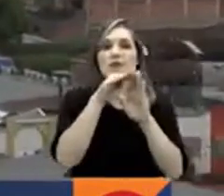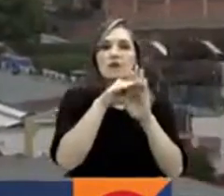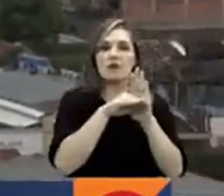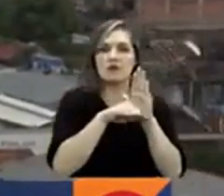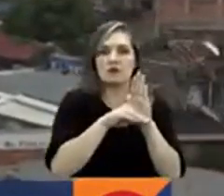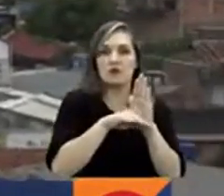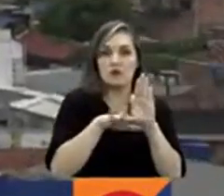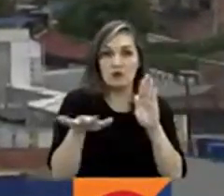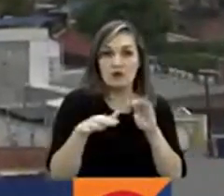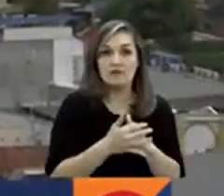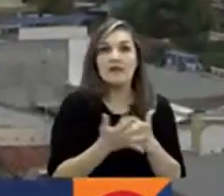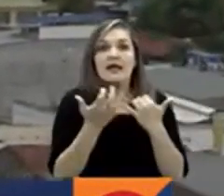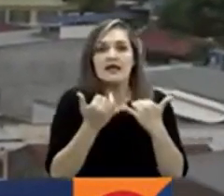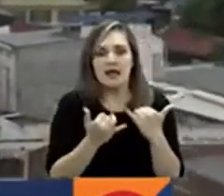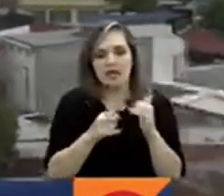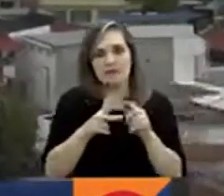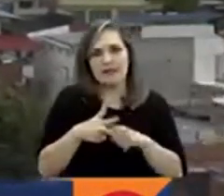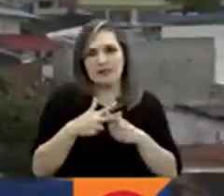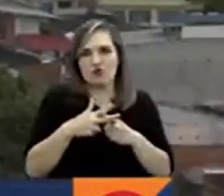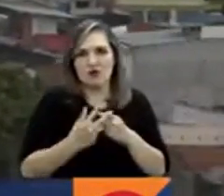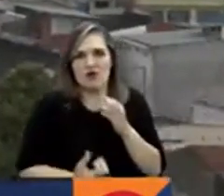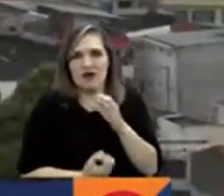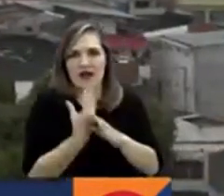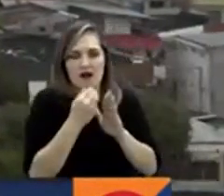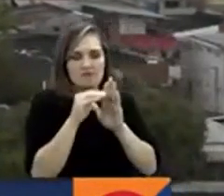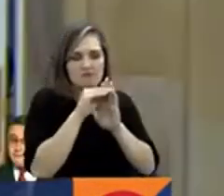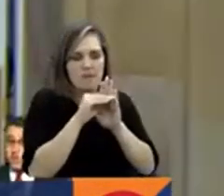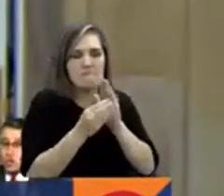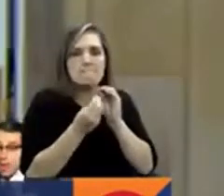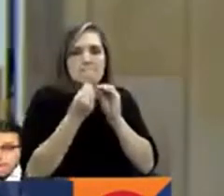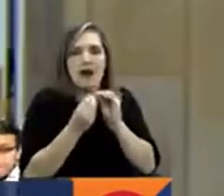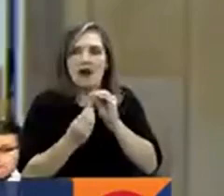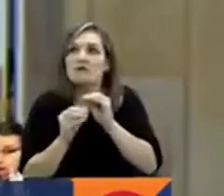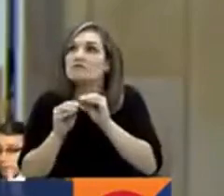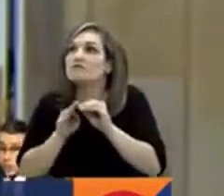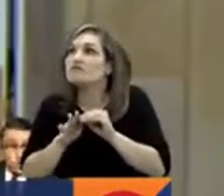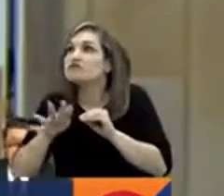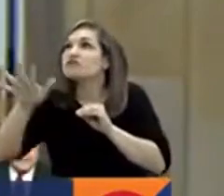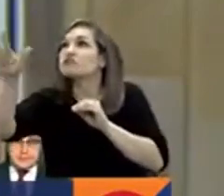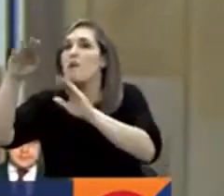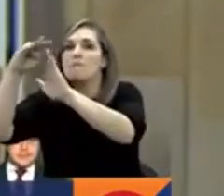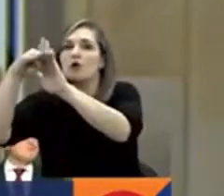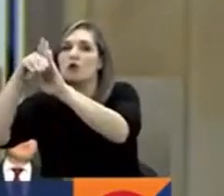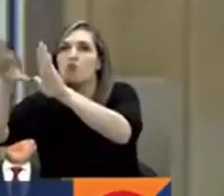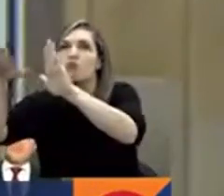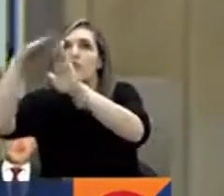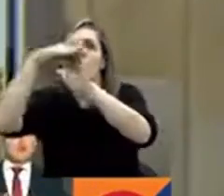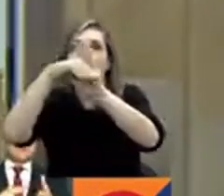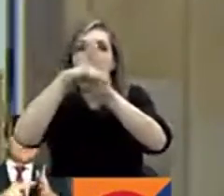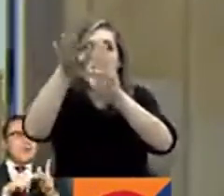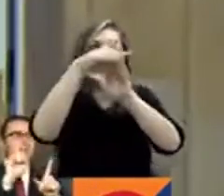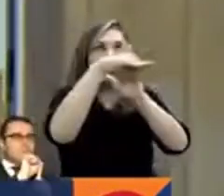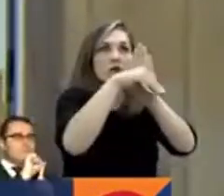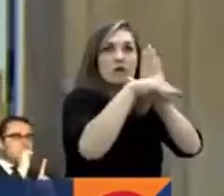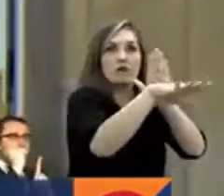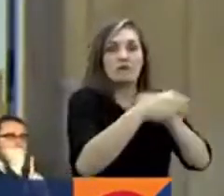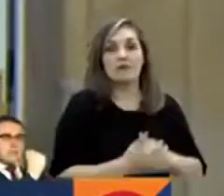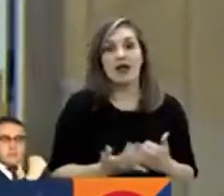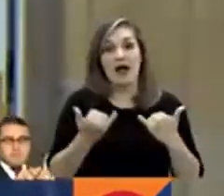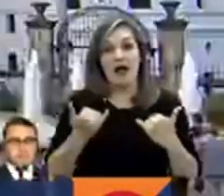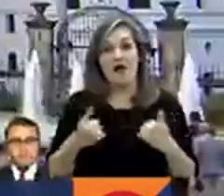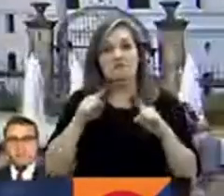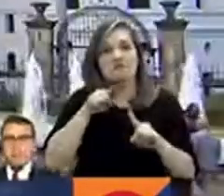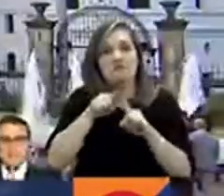instrumento para diseñar políticas públicas y metas para los territorios. La salud son los determinantes sociales de la salud.